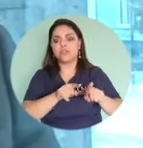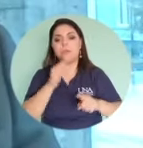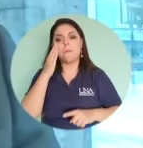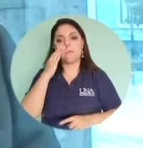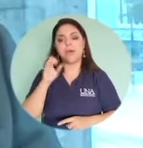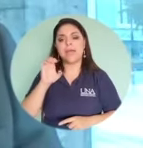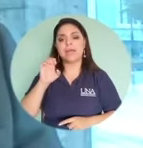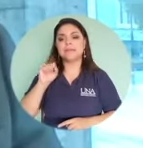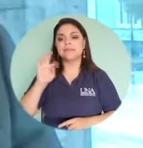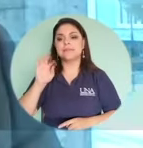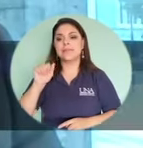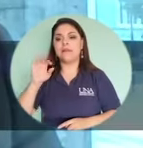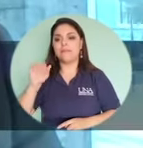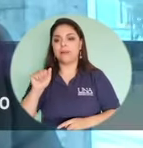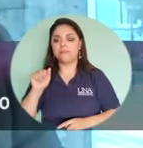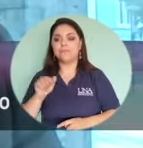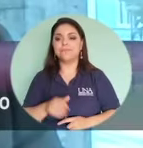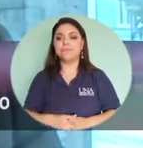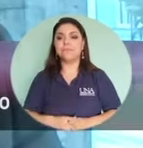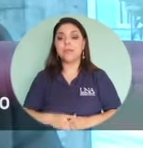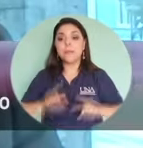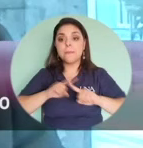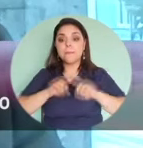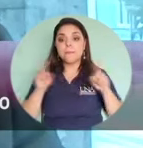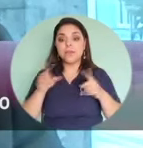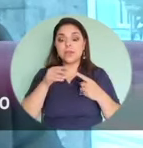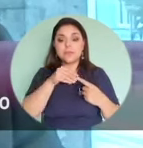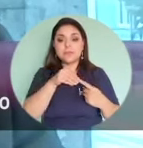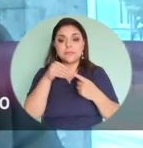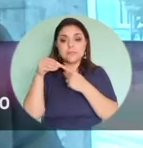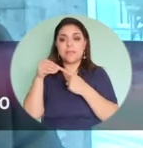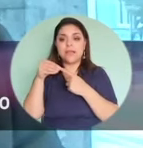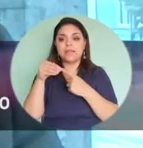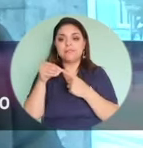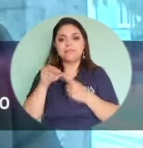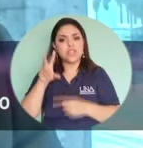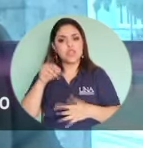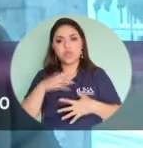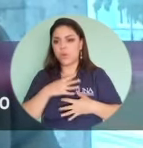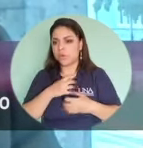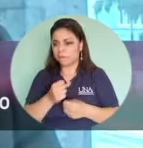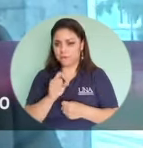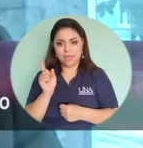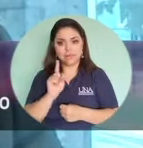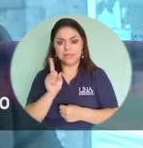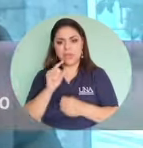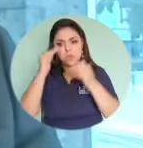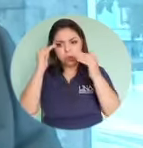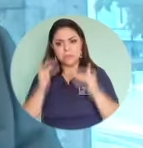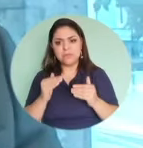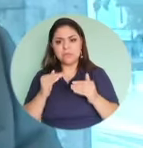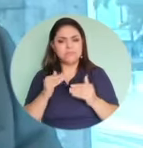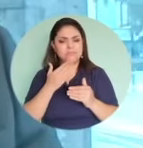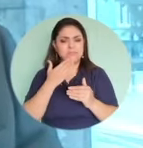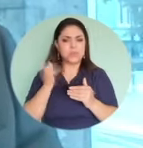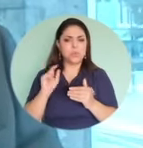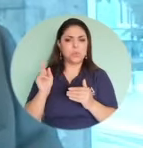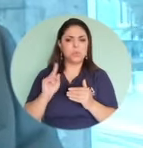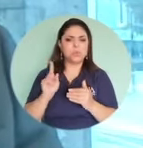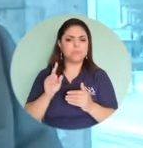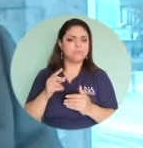hechos relacionados a una estafa. Pero lo más principal o lo ideal es ser desconfiado y no brindar